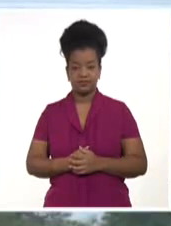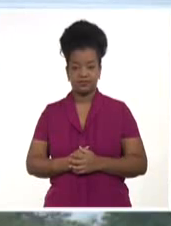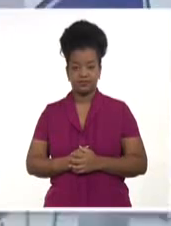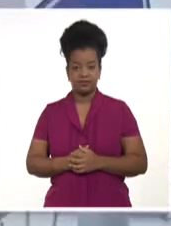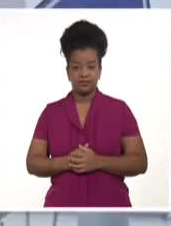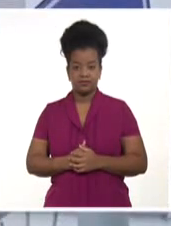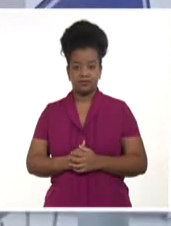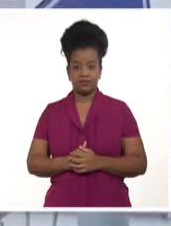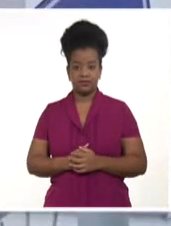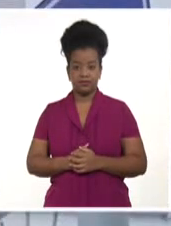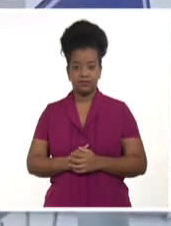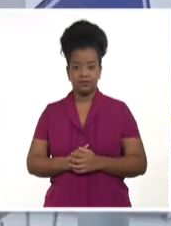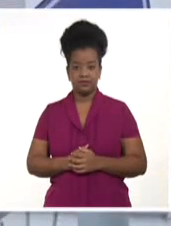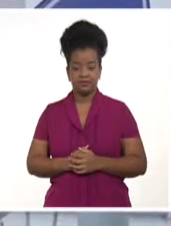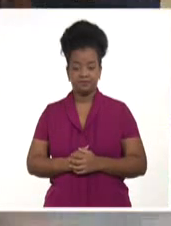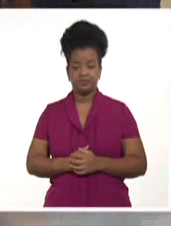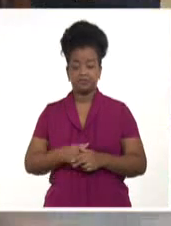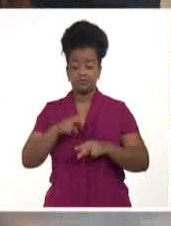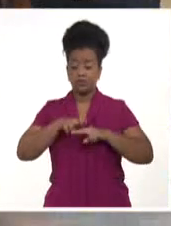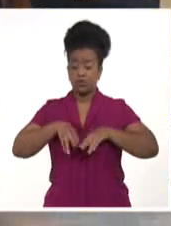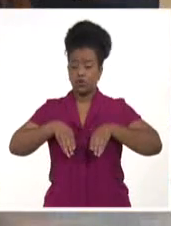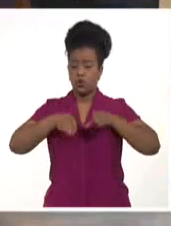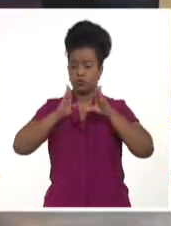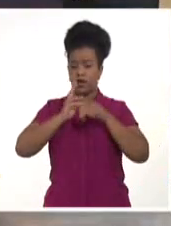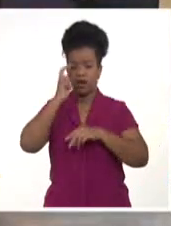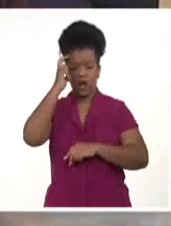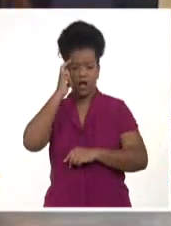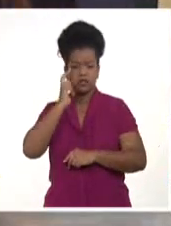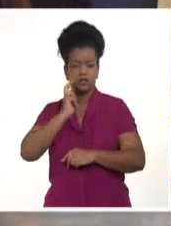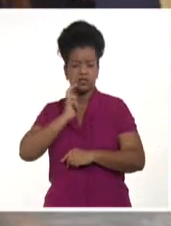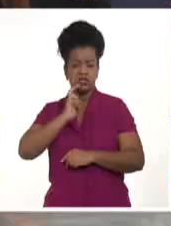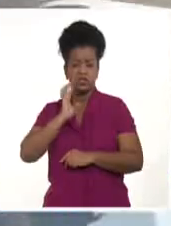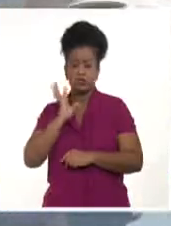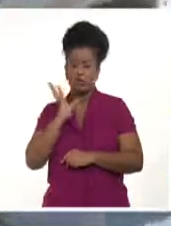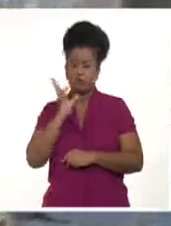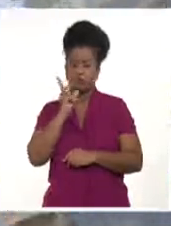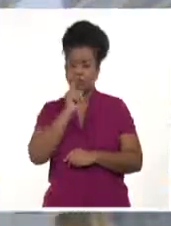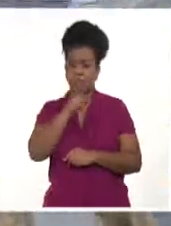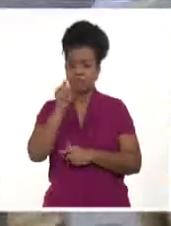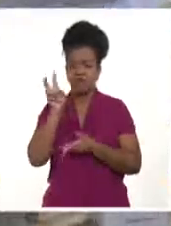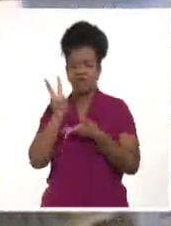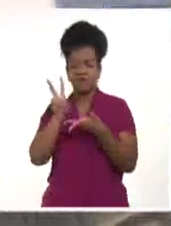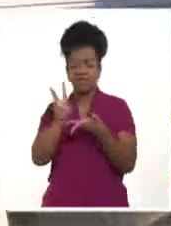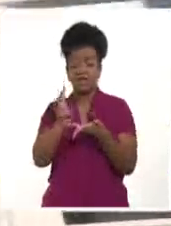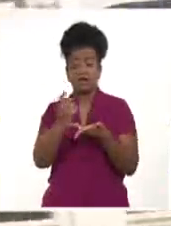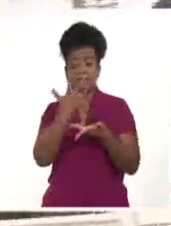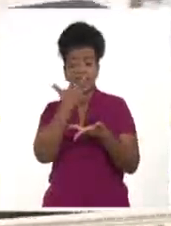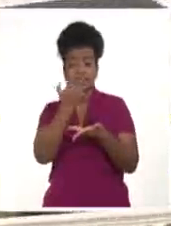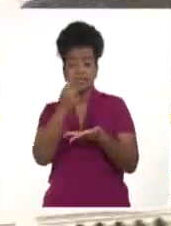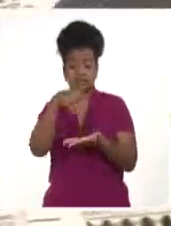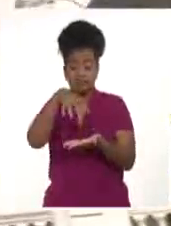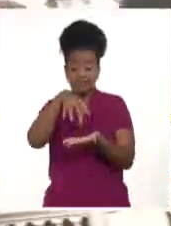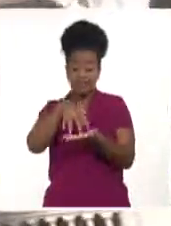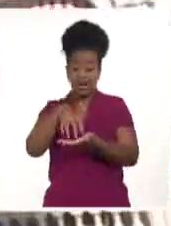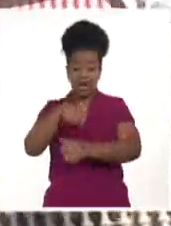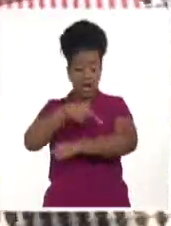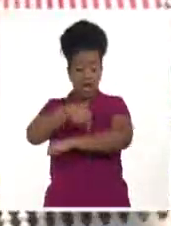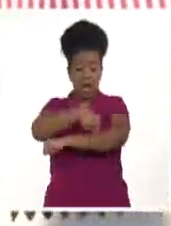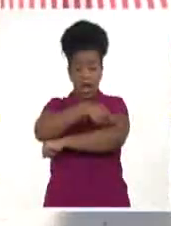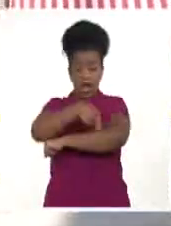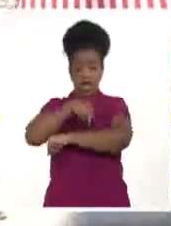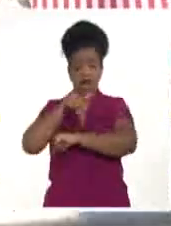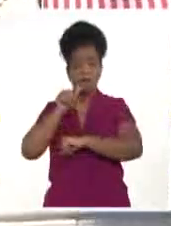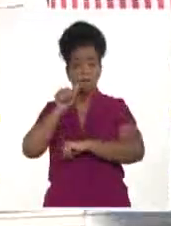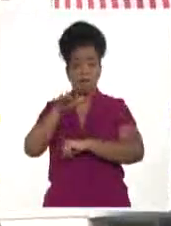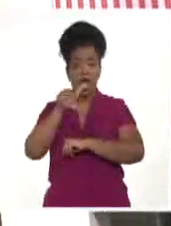Su majestuosidad arquitectónica y urbanística impacta a todo aquel que lo visita. Ubicado en una de las esquinas del céntrico Parque de